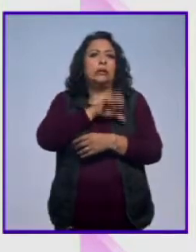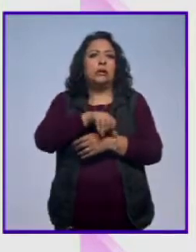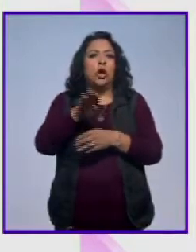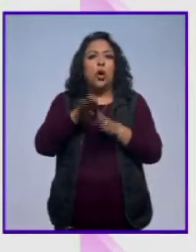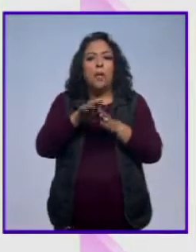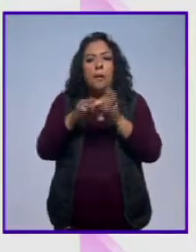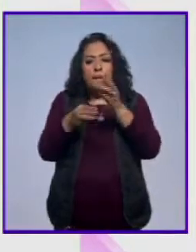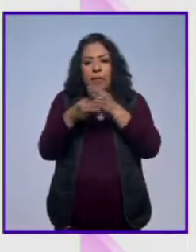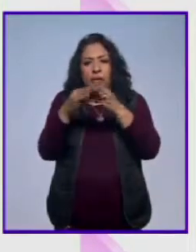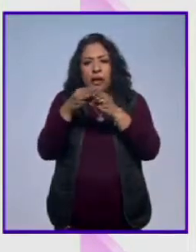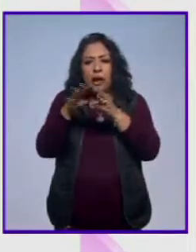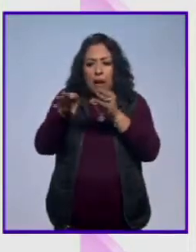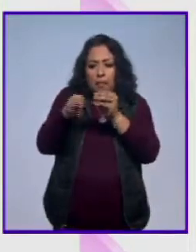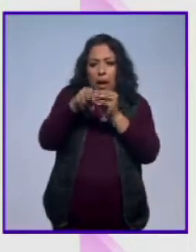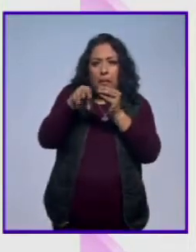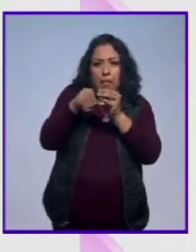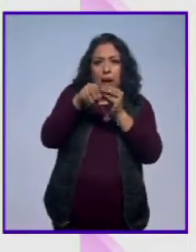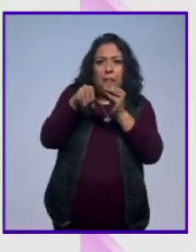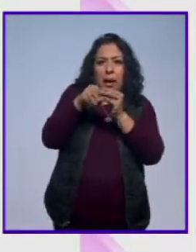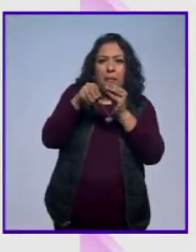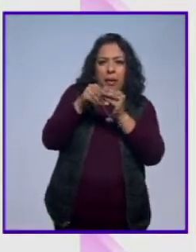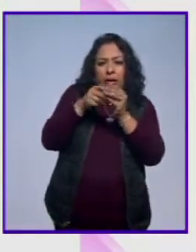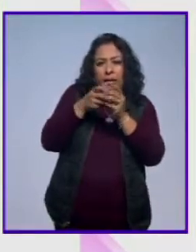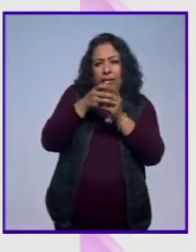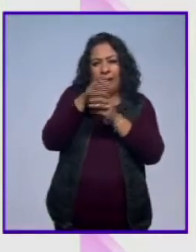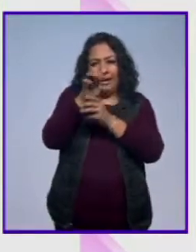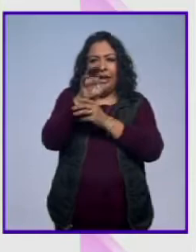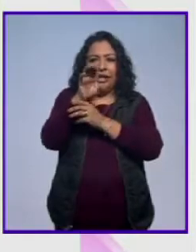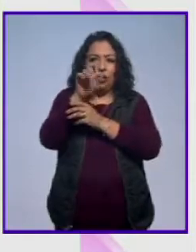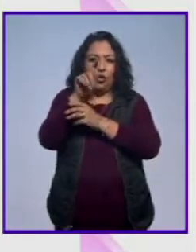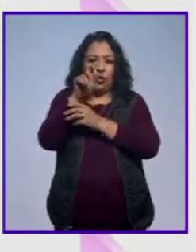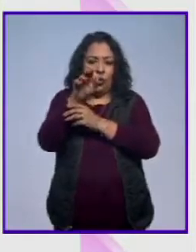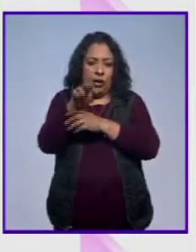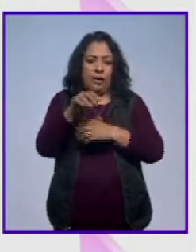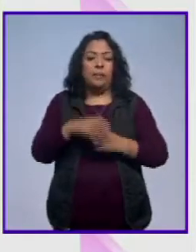de agarrar un material y sumarlo. Y es de hecho algo que pasa en la pintura en mis escenas.